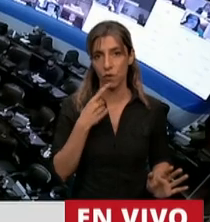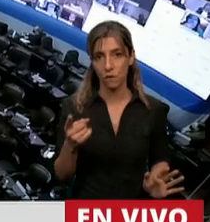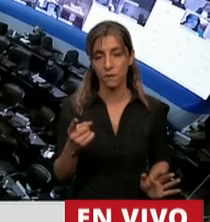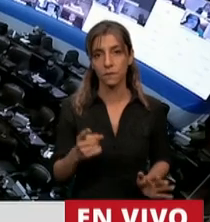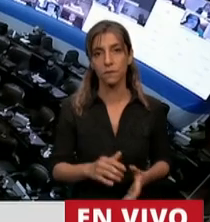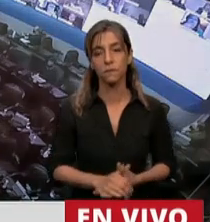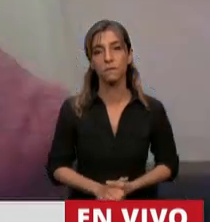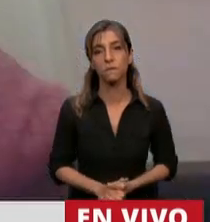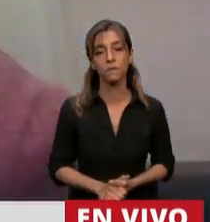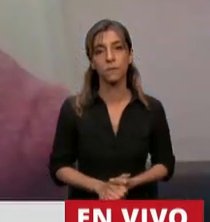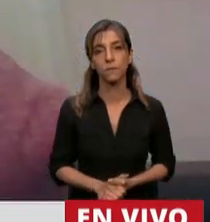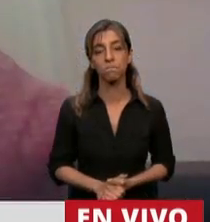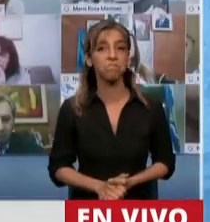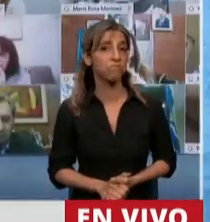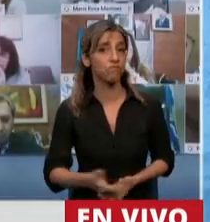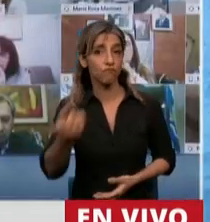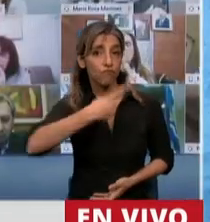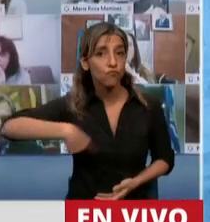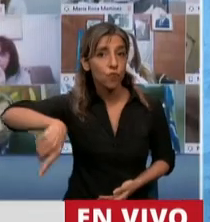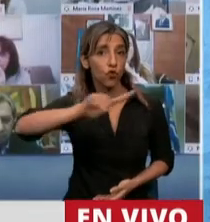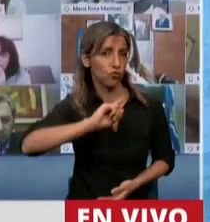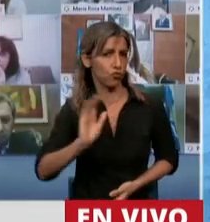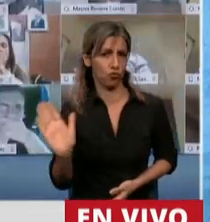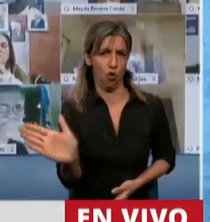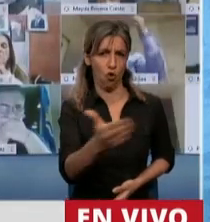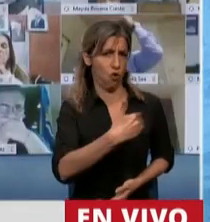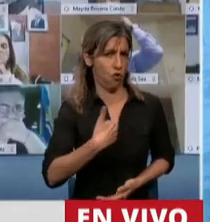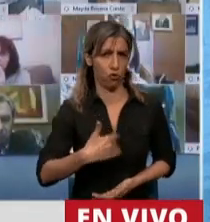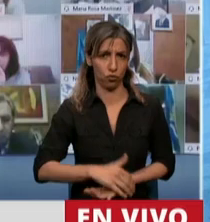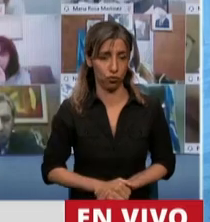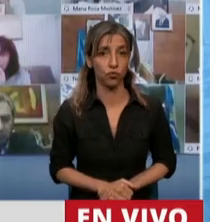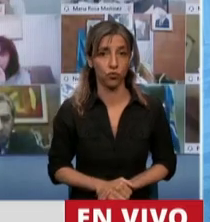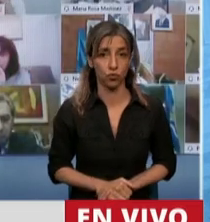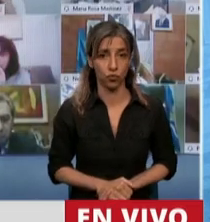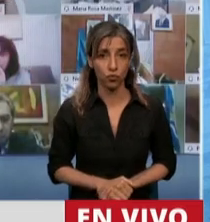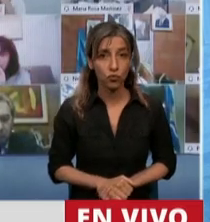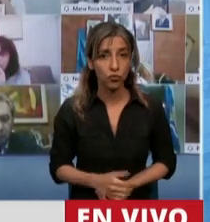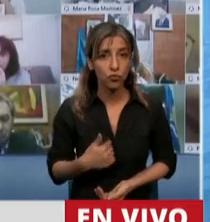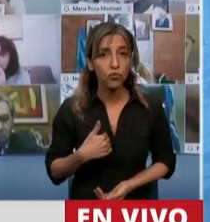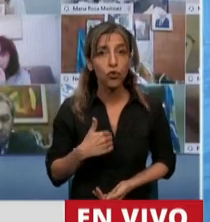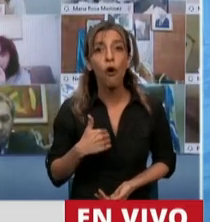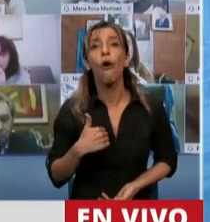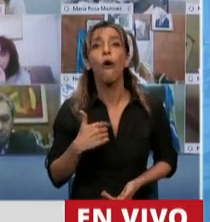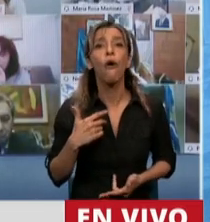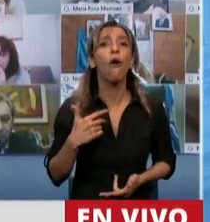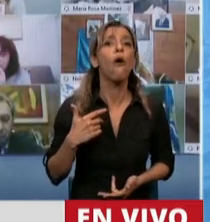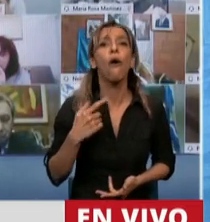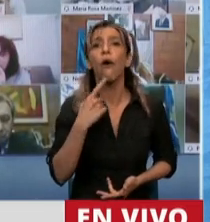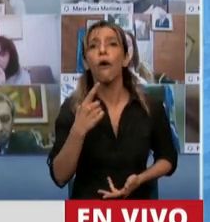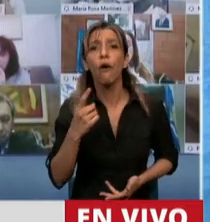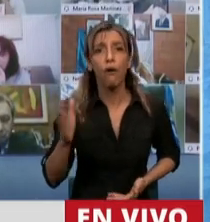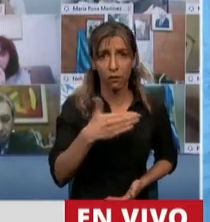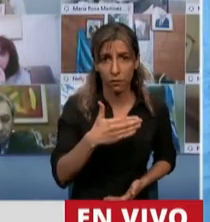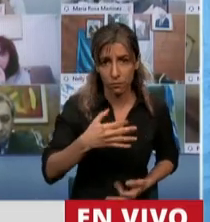todos nosotros, y cuando digo todos me refiero a todos, le